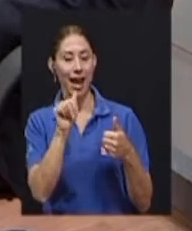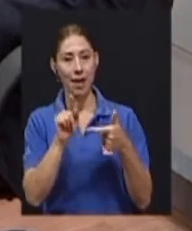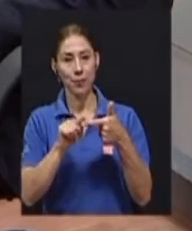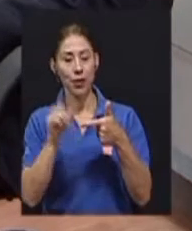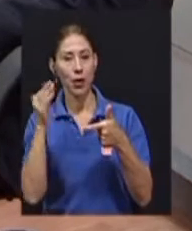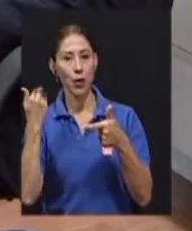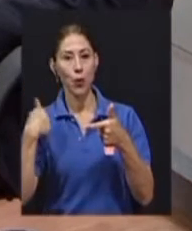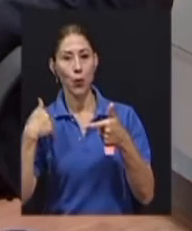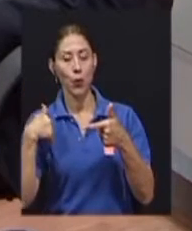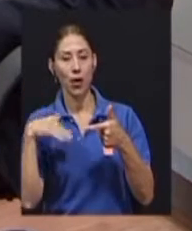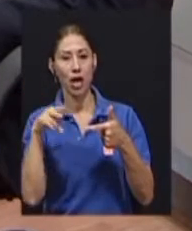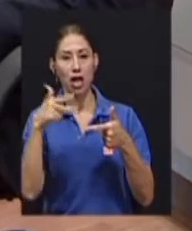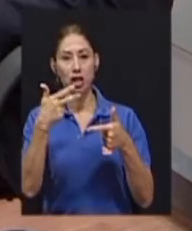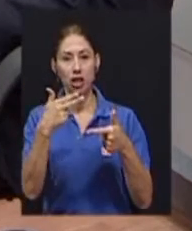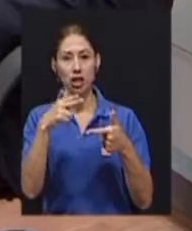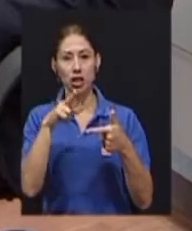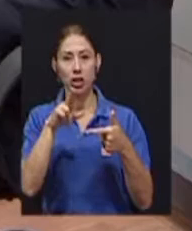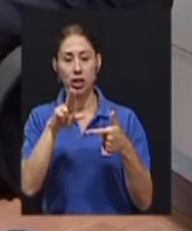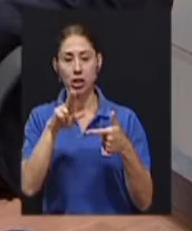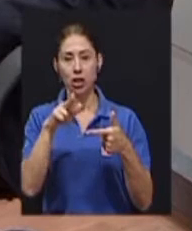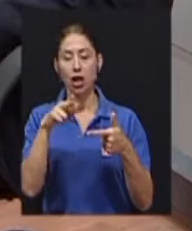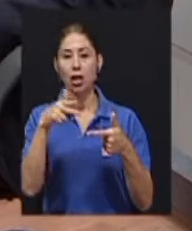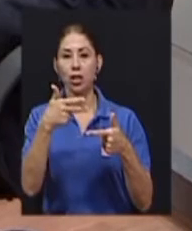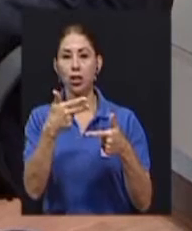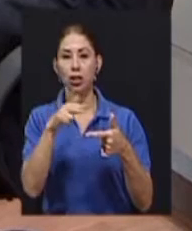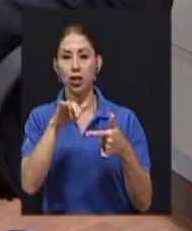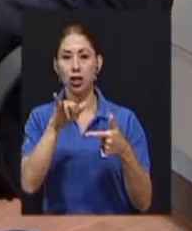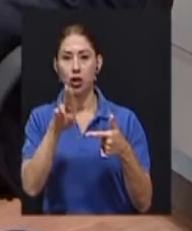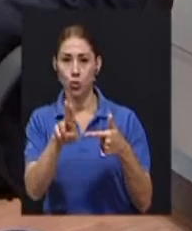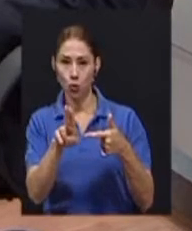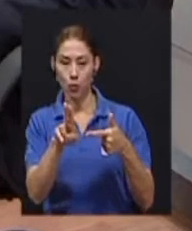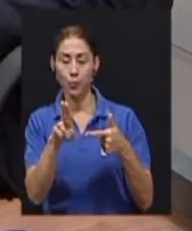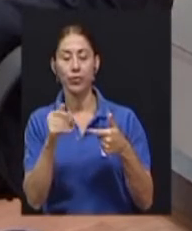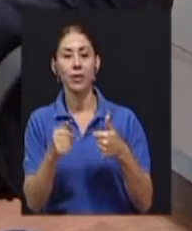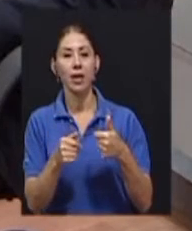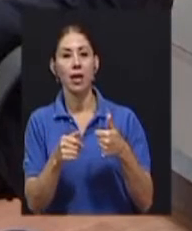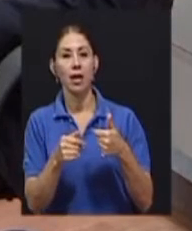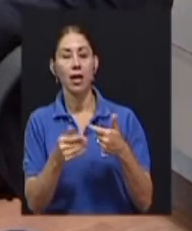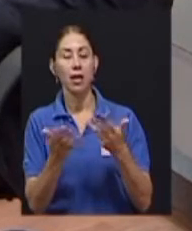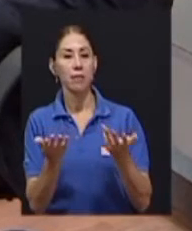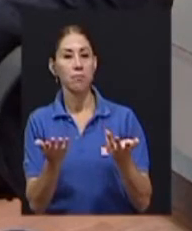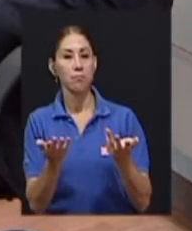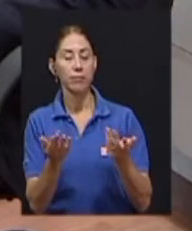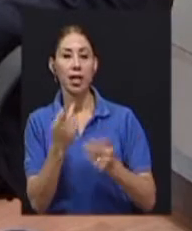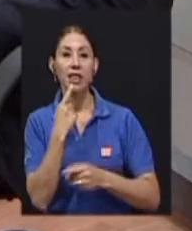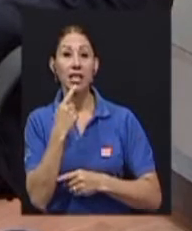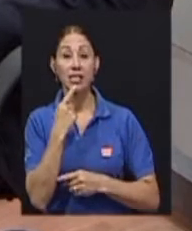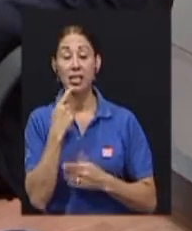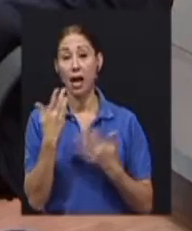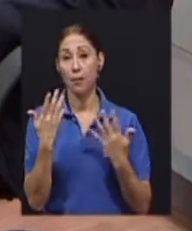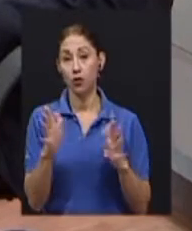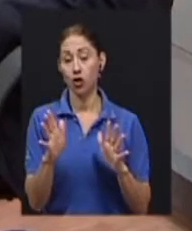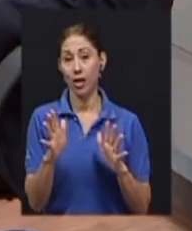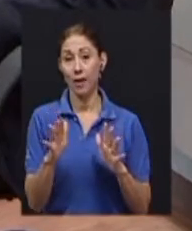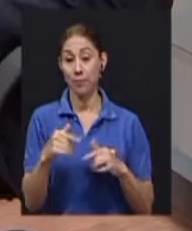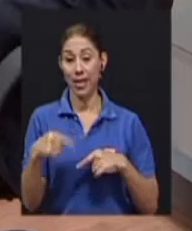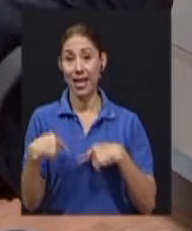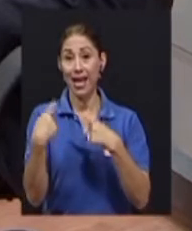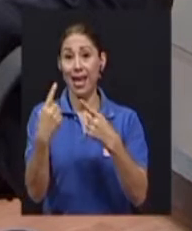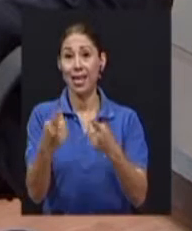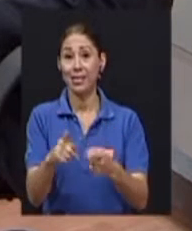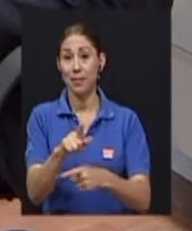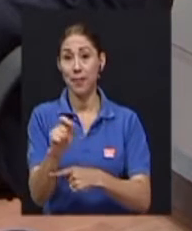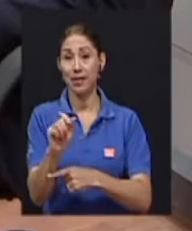decíamos que este agosto se cumple el